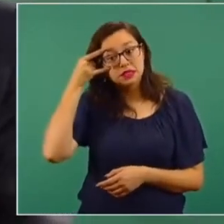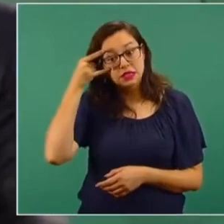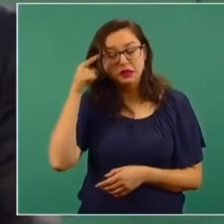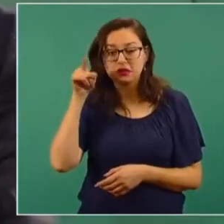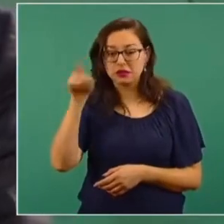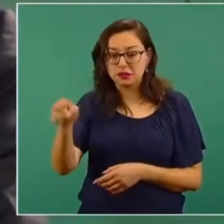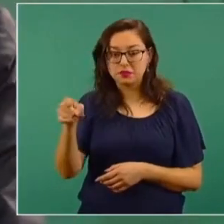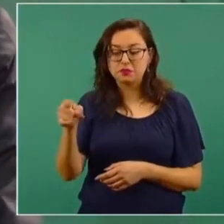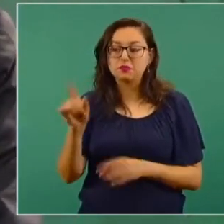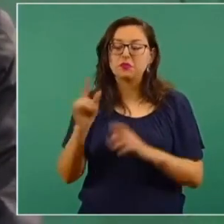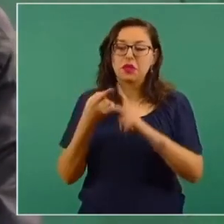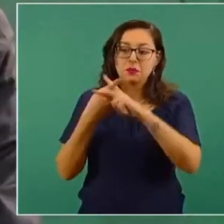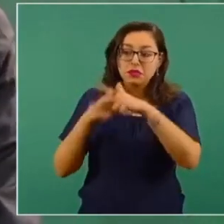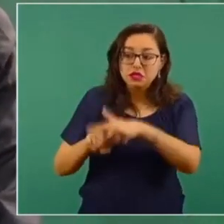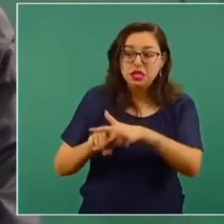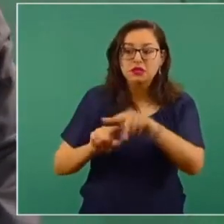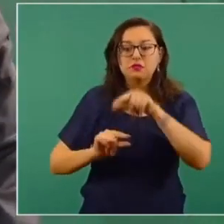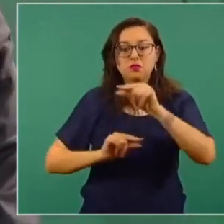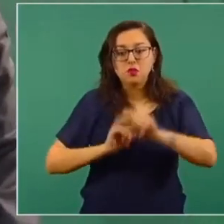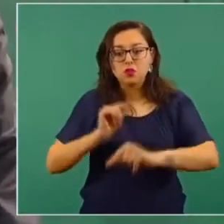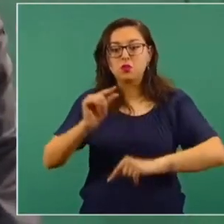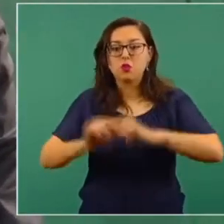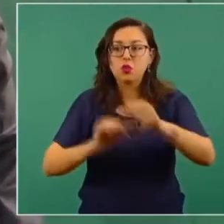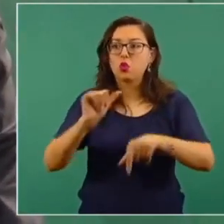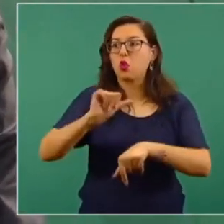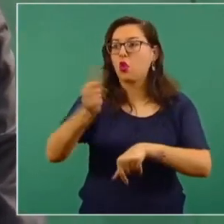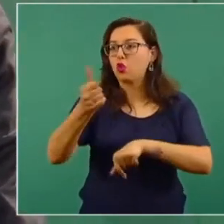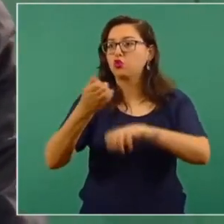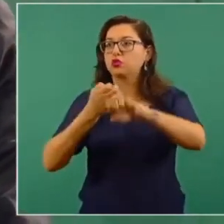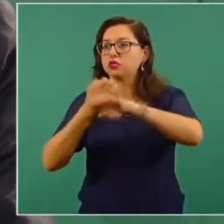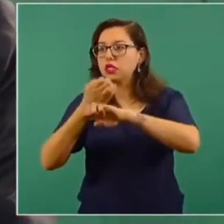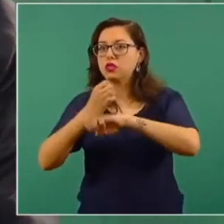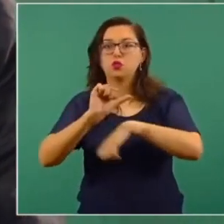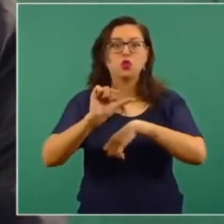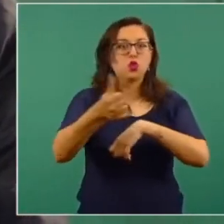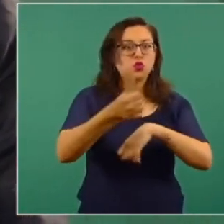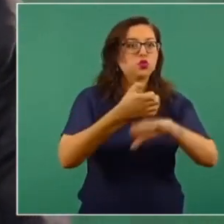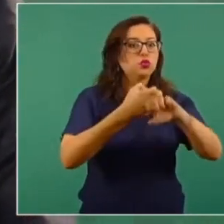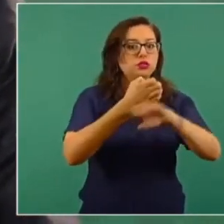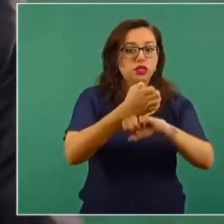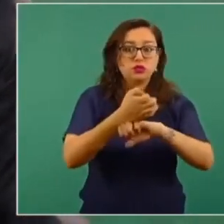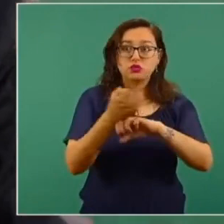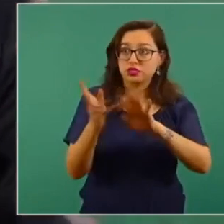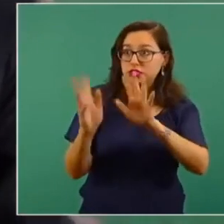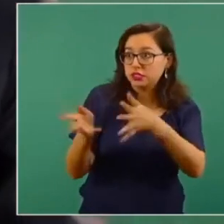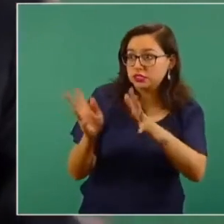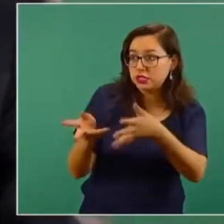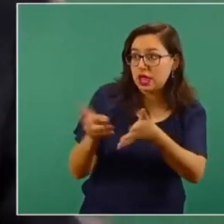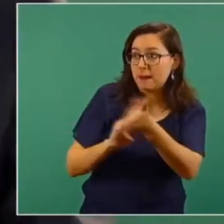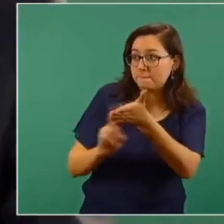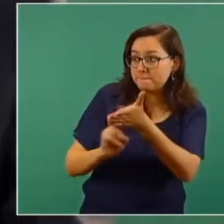vemos en el próximo video cuídense mucho no bajen la guardia hasta luego